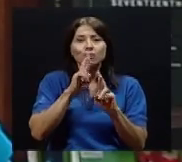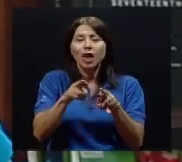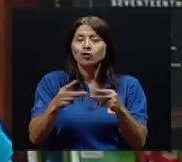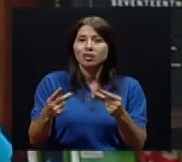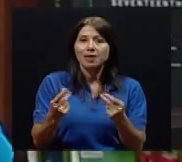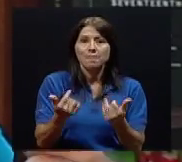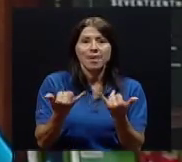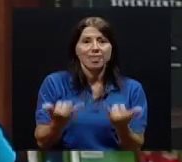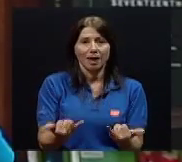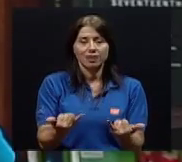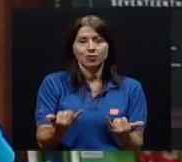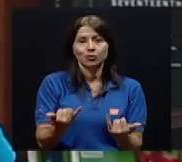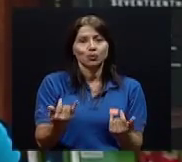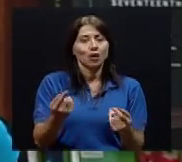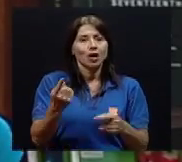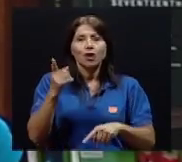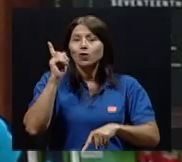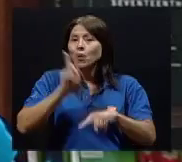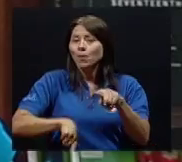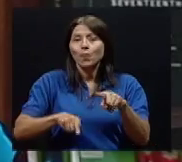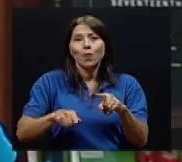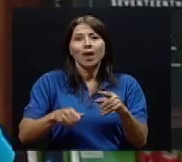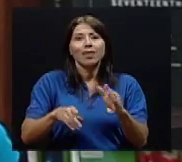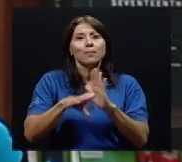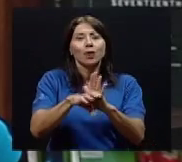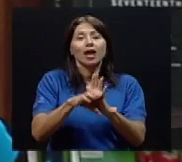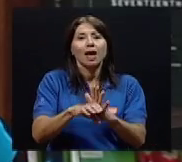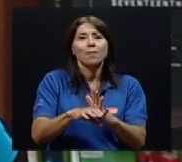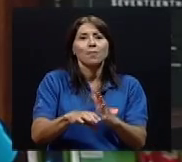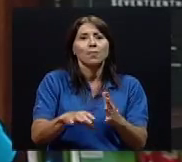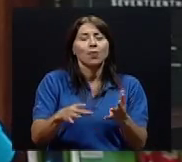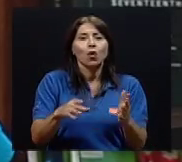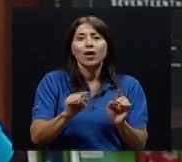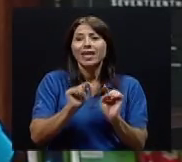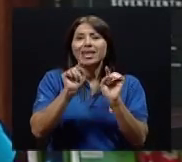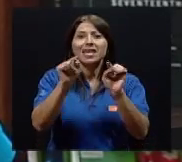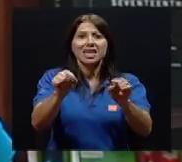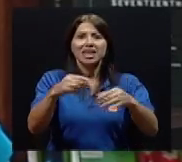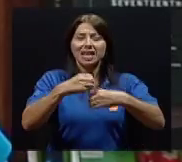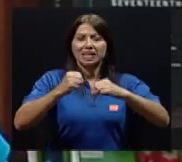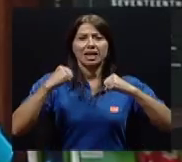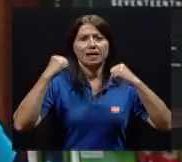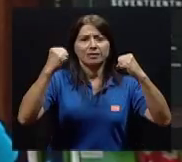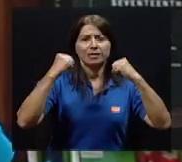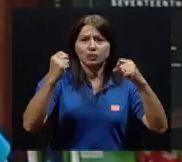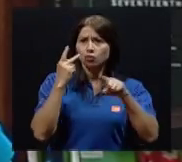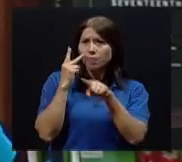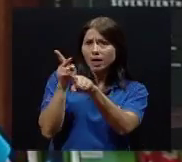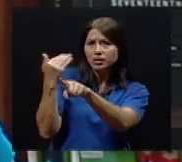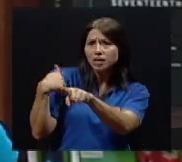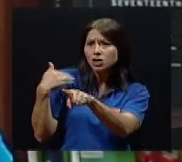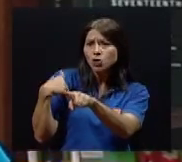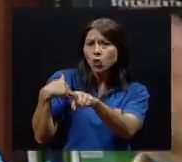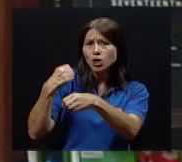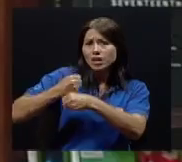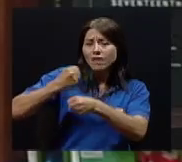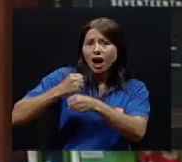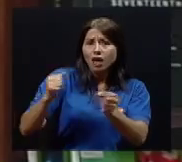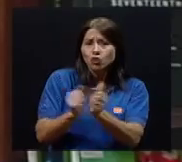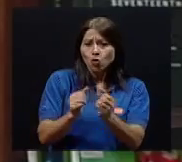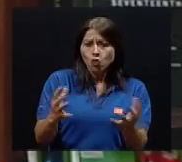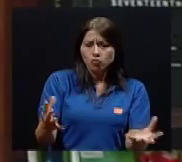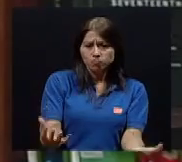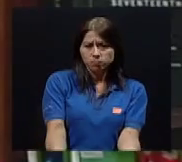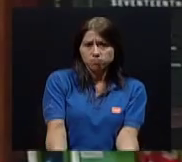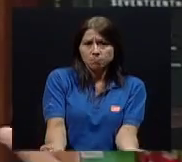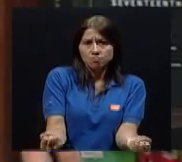podrían tal vez ver resultados inmediatos, no podrían tampoco pretender levantar cargas o que llegan al gimnasio y ven